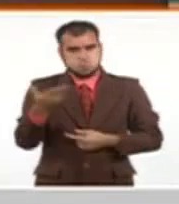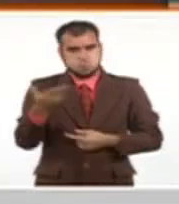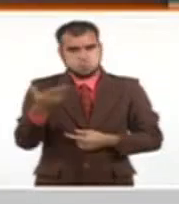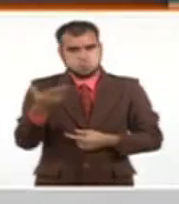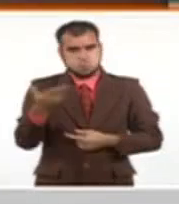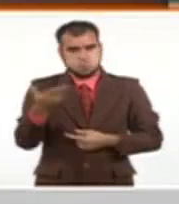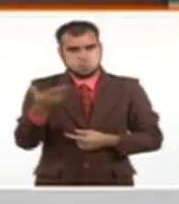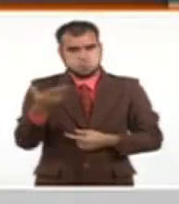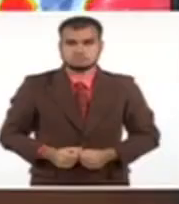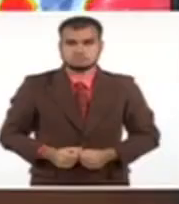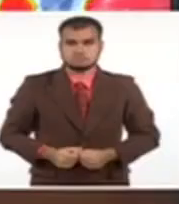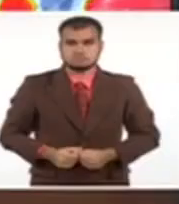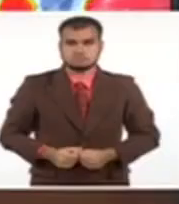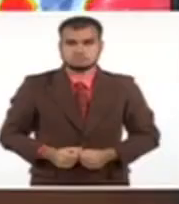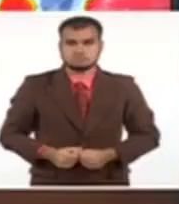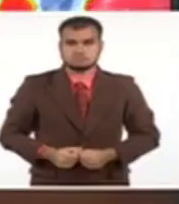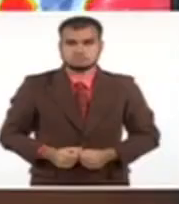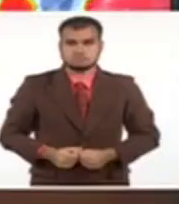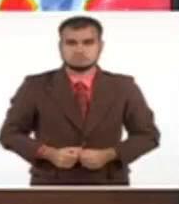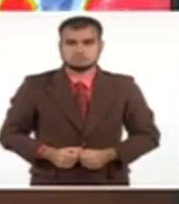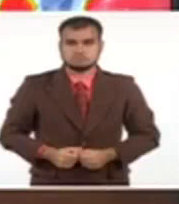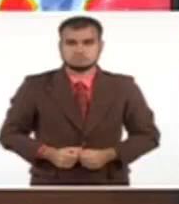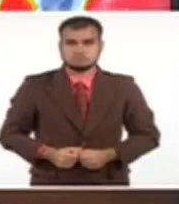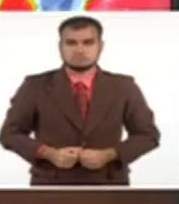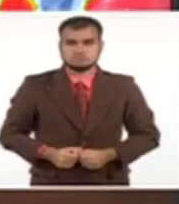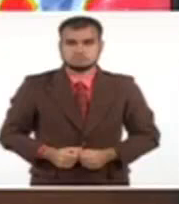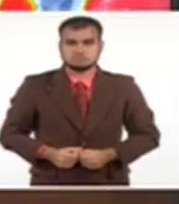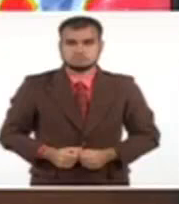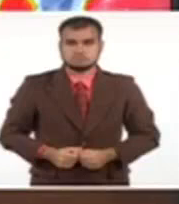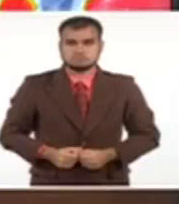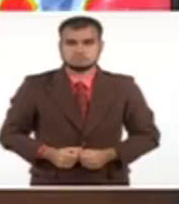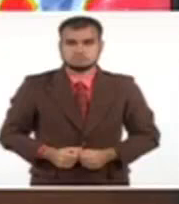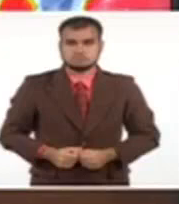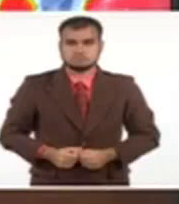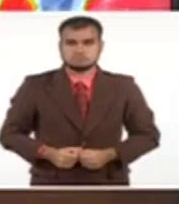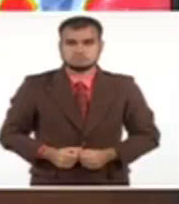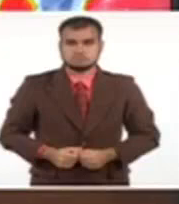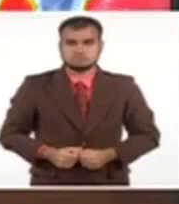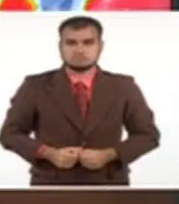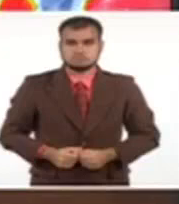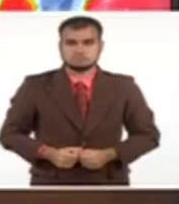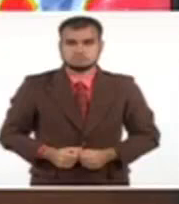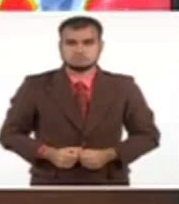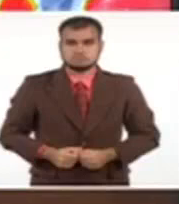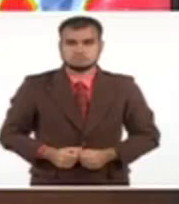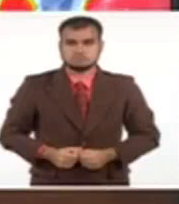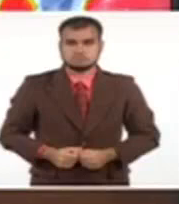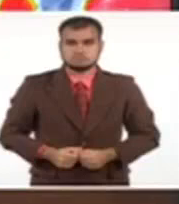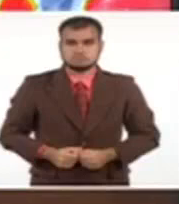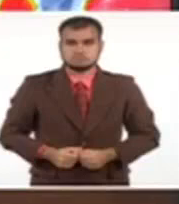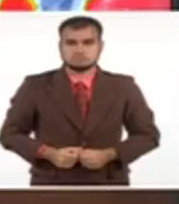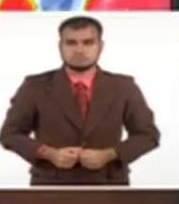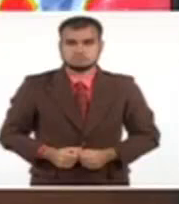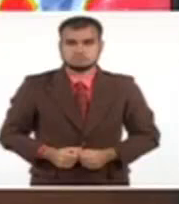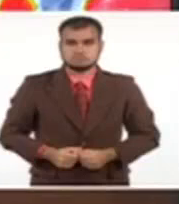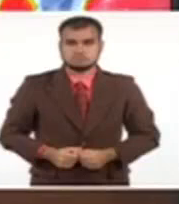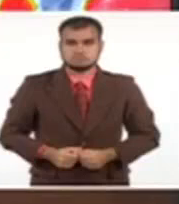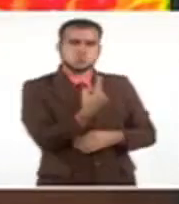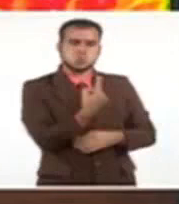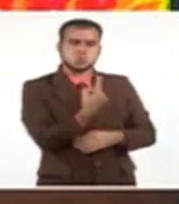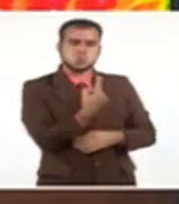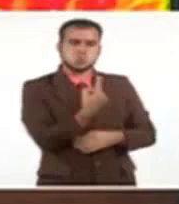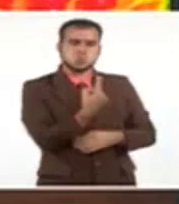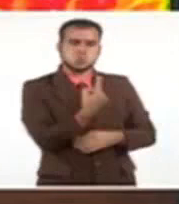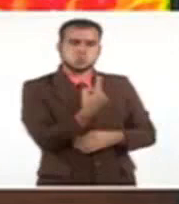que es en la zona del trópico profundo, por debajo de 20 grados norte. Porque en el Atlántico Norte estamos